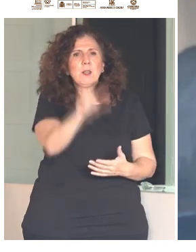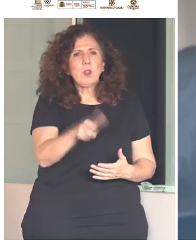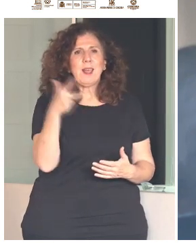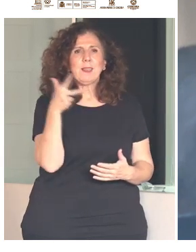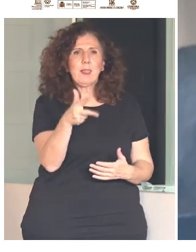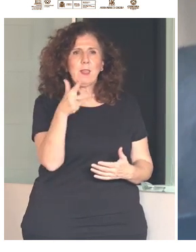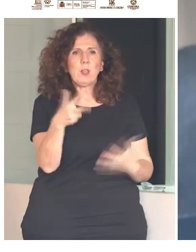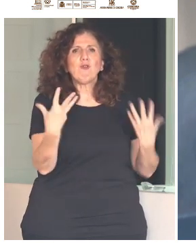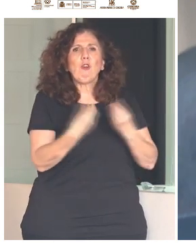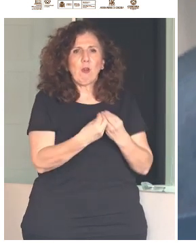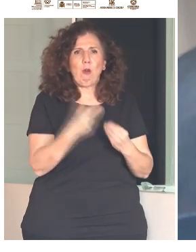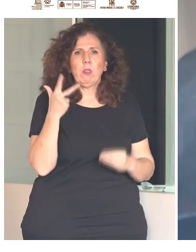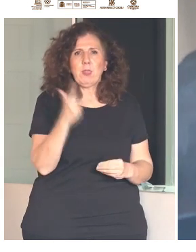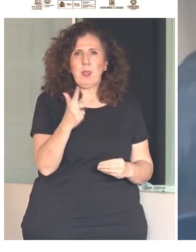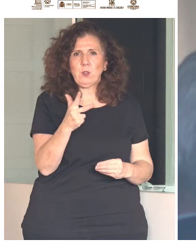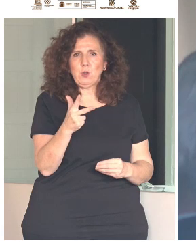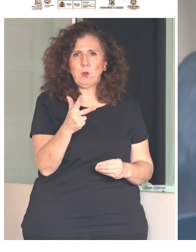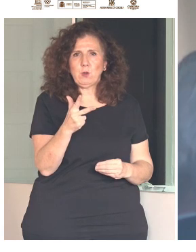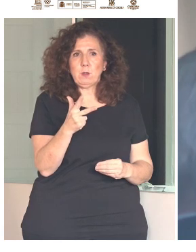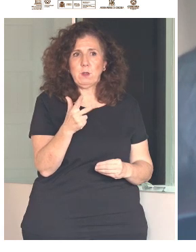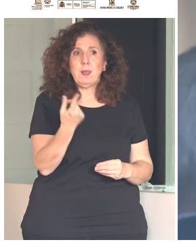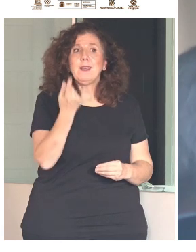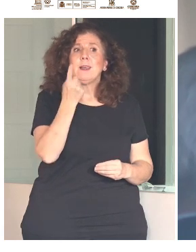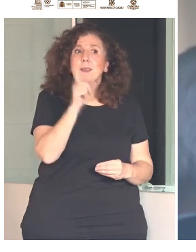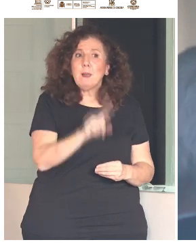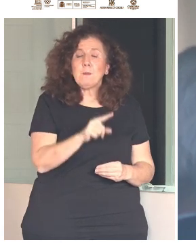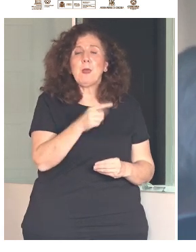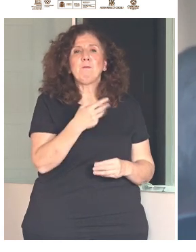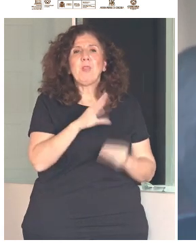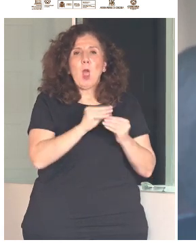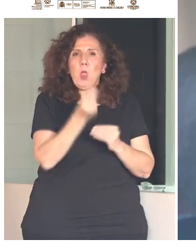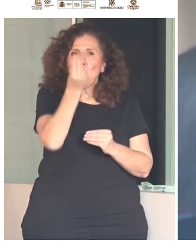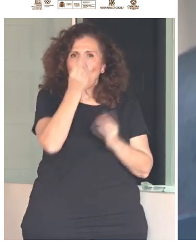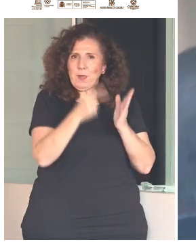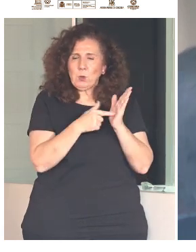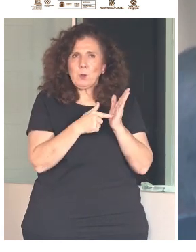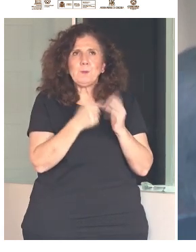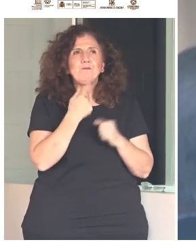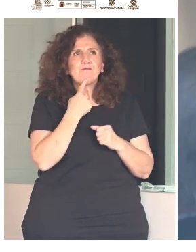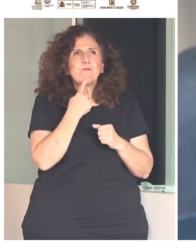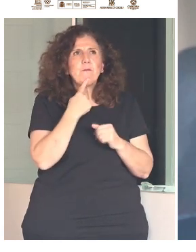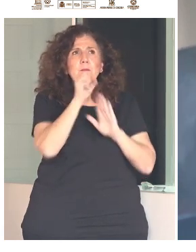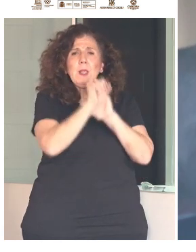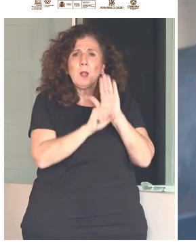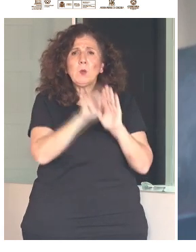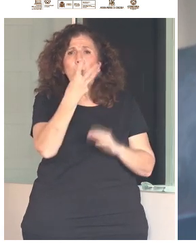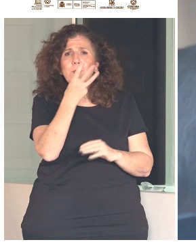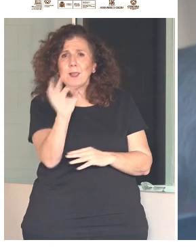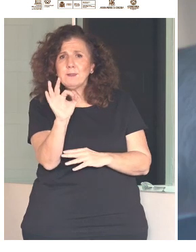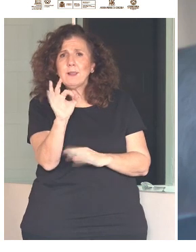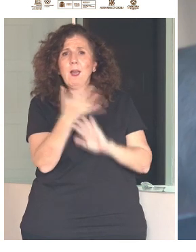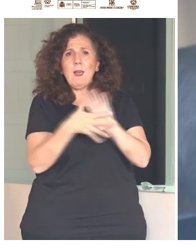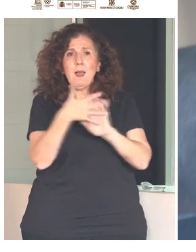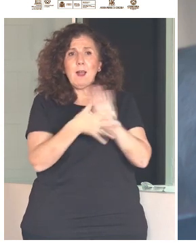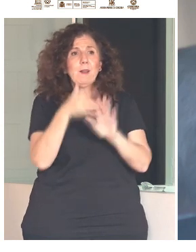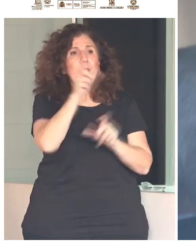derechos. Y este tratado también dedica un artículo, concretamente el artículo 30, a la participación de las